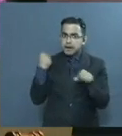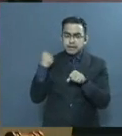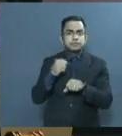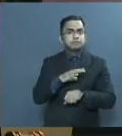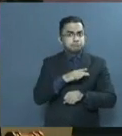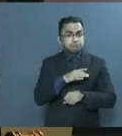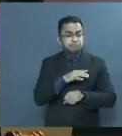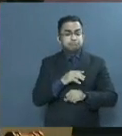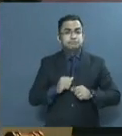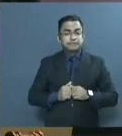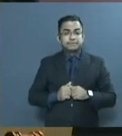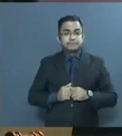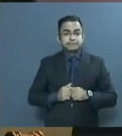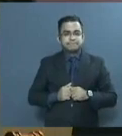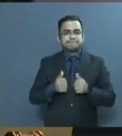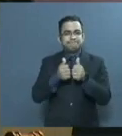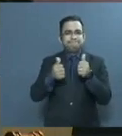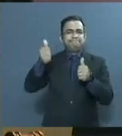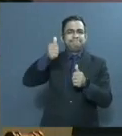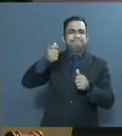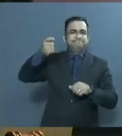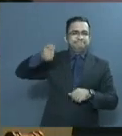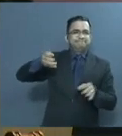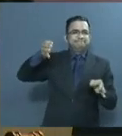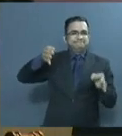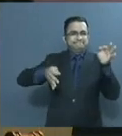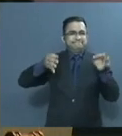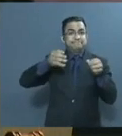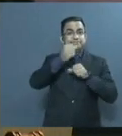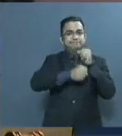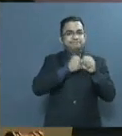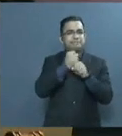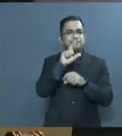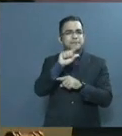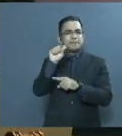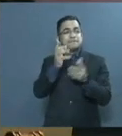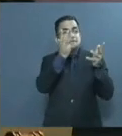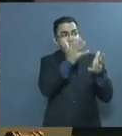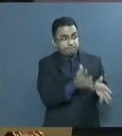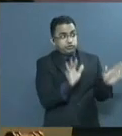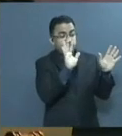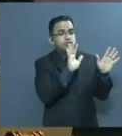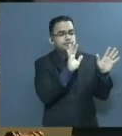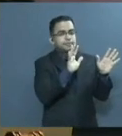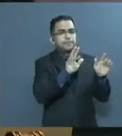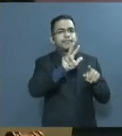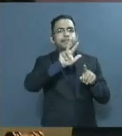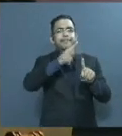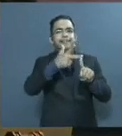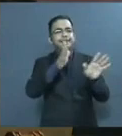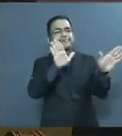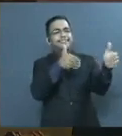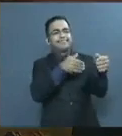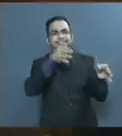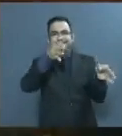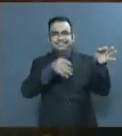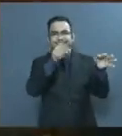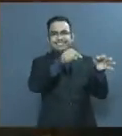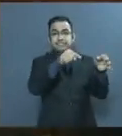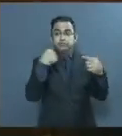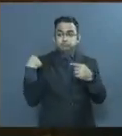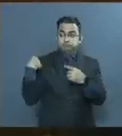En la misma Suprema Corte, durante el año que terminó, la Tercera Sala resolvió todos los